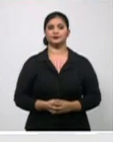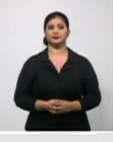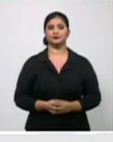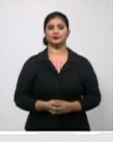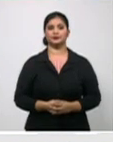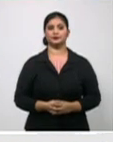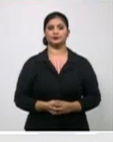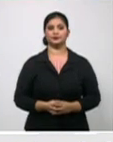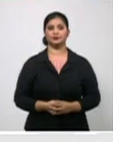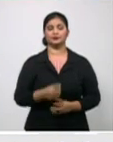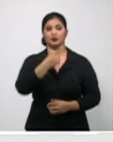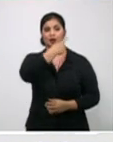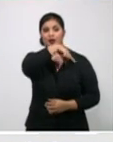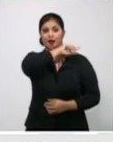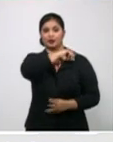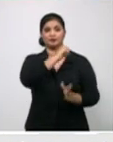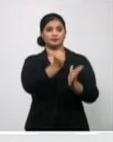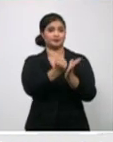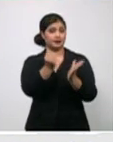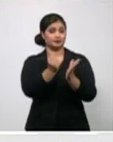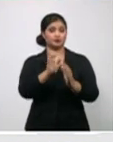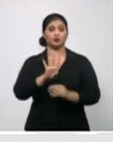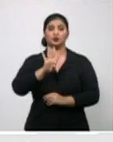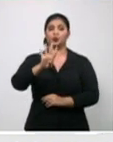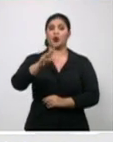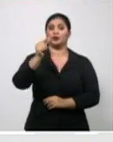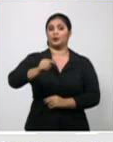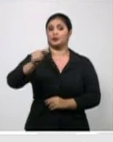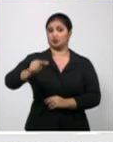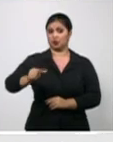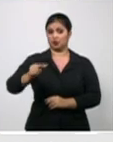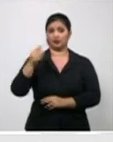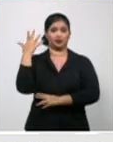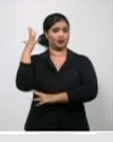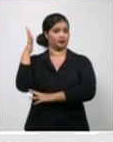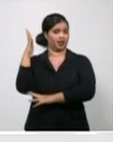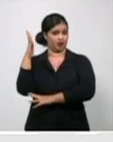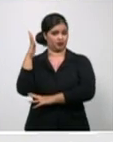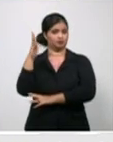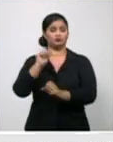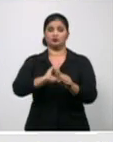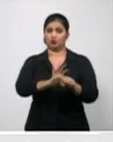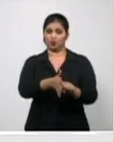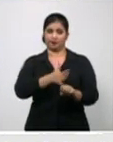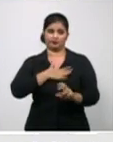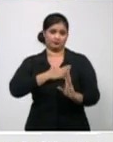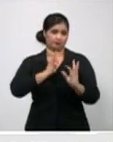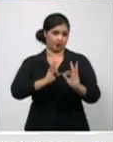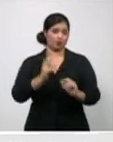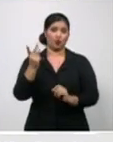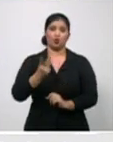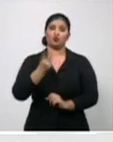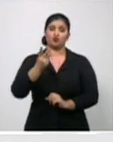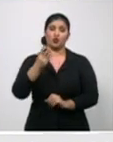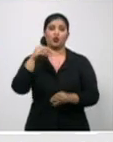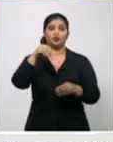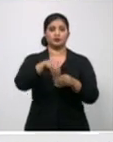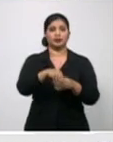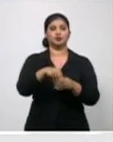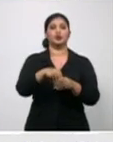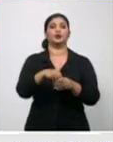cuatro extranjeros con la COVID-19, dos pacientes indios que procedían de Jamaica,